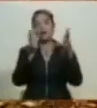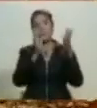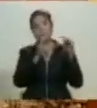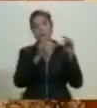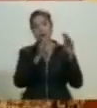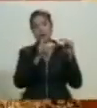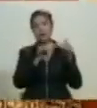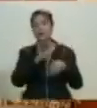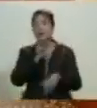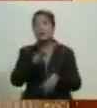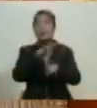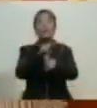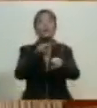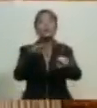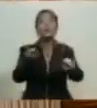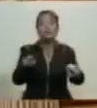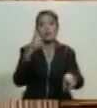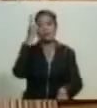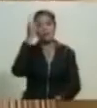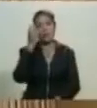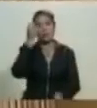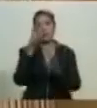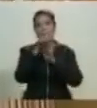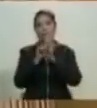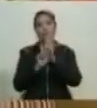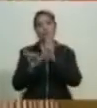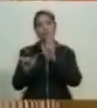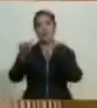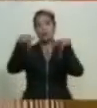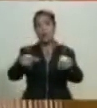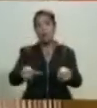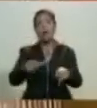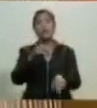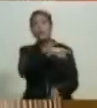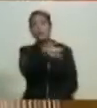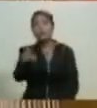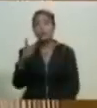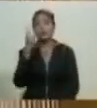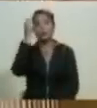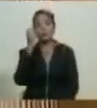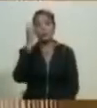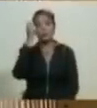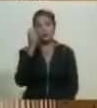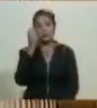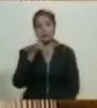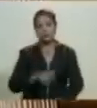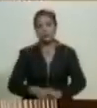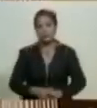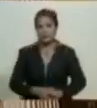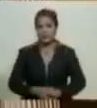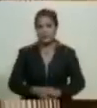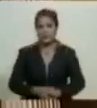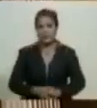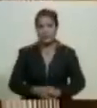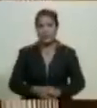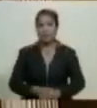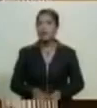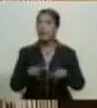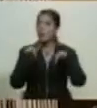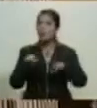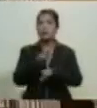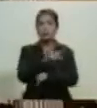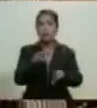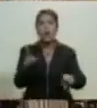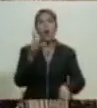esos son ustedes constituyentistas hoy diputados de la asamblea nacional constituyente esos son hoy